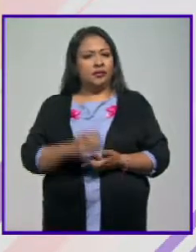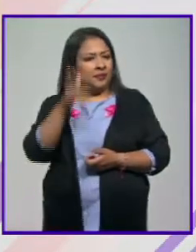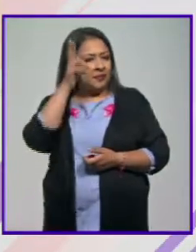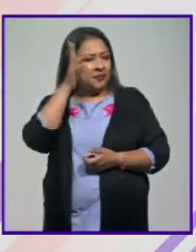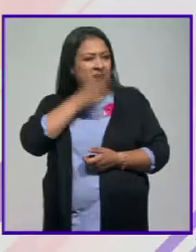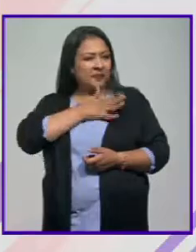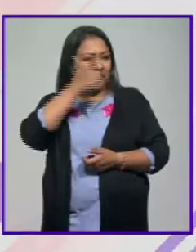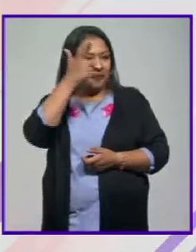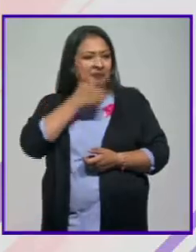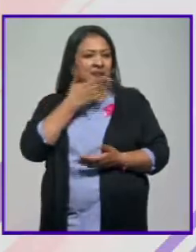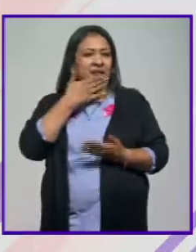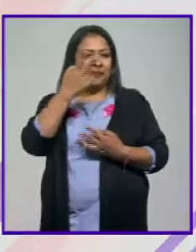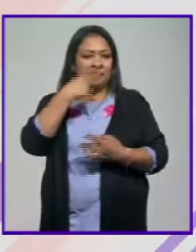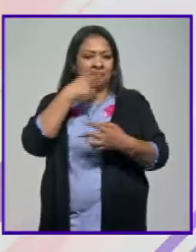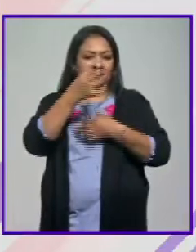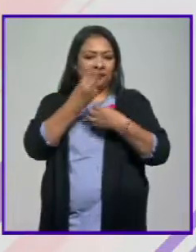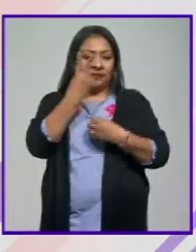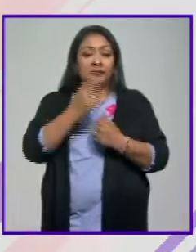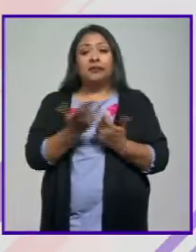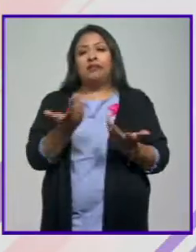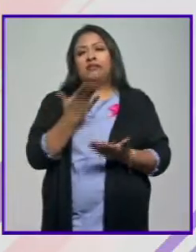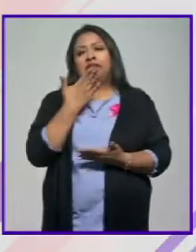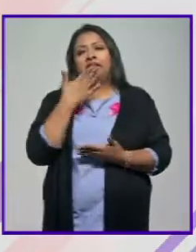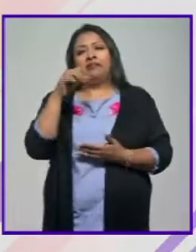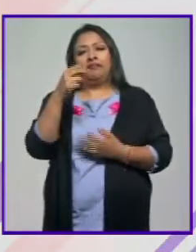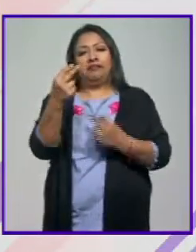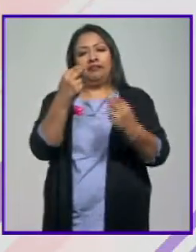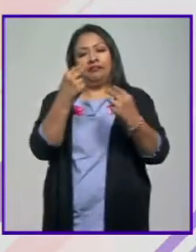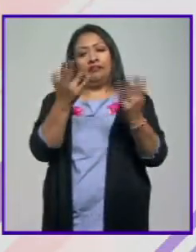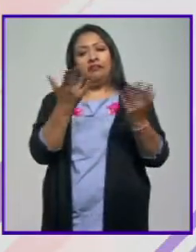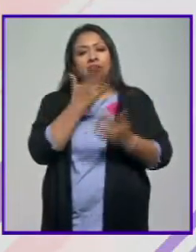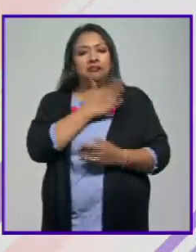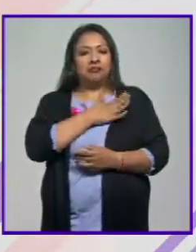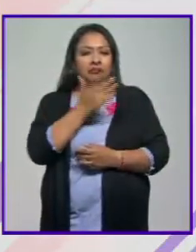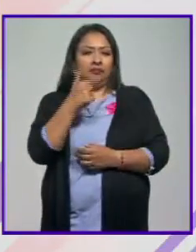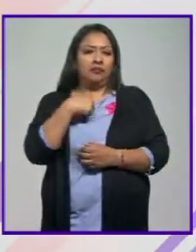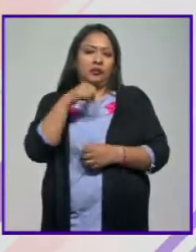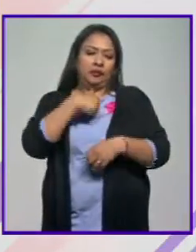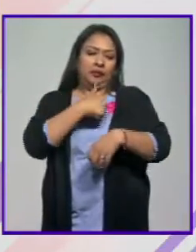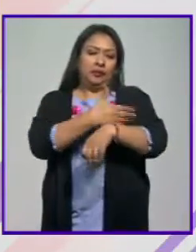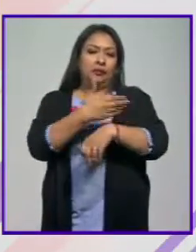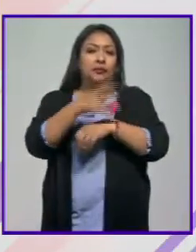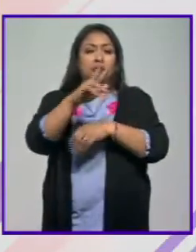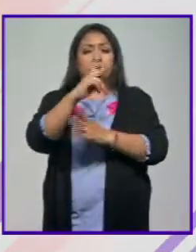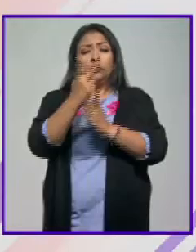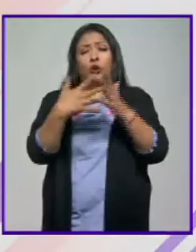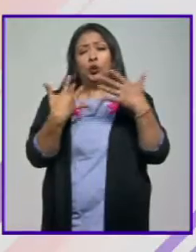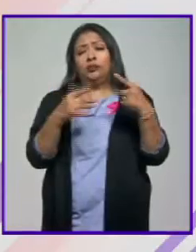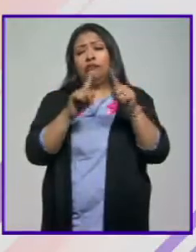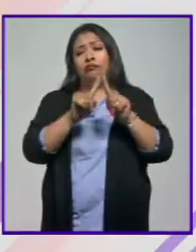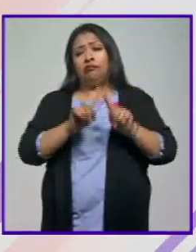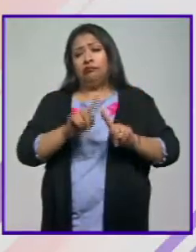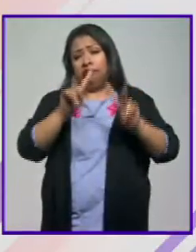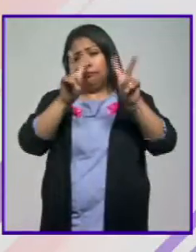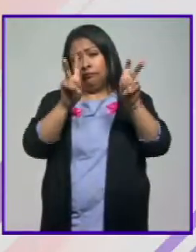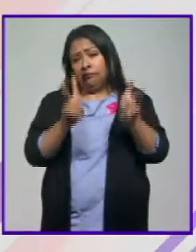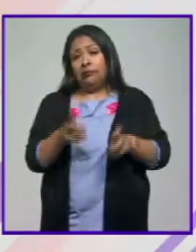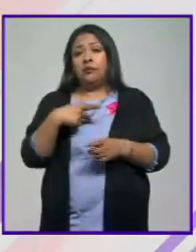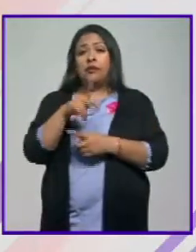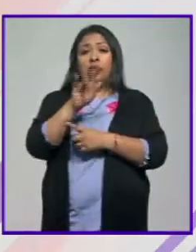Hola, ¿qué tal? Muy buenas noches, bienvenidos a Noticias 22. Qué bueno que están con nosotros, qué bueno que nos acompañan. ¿Qué programón tenemos? ¿Qué diversidad de temas?